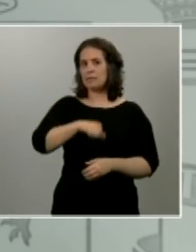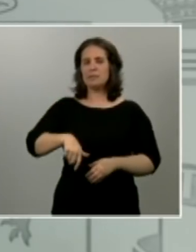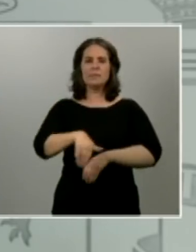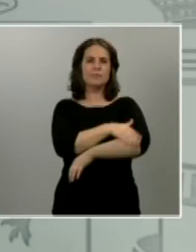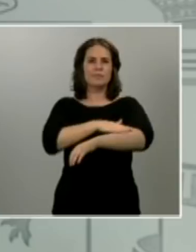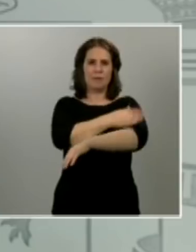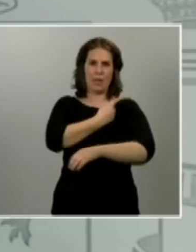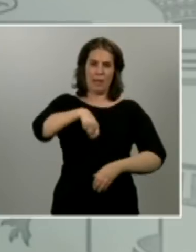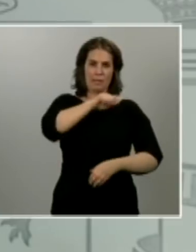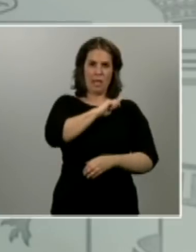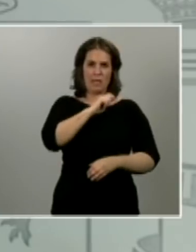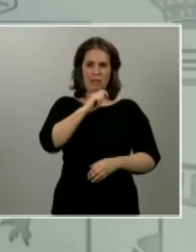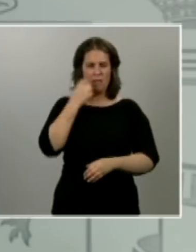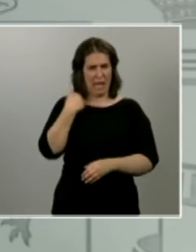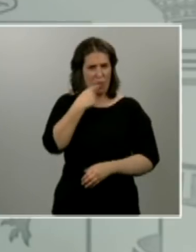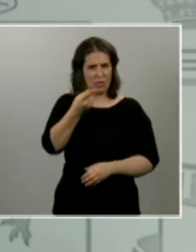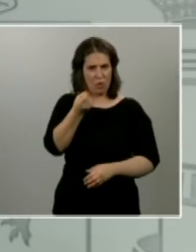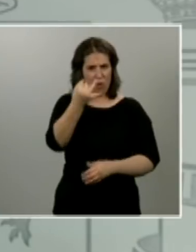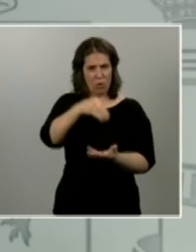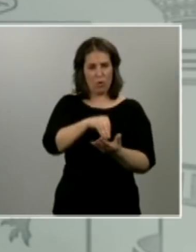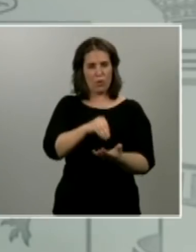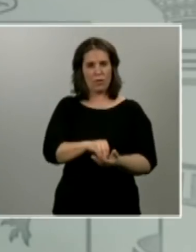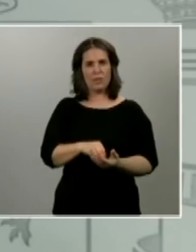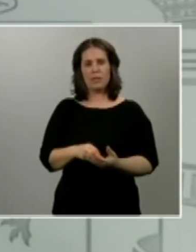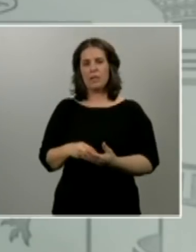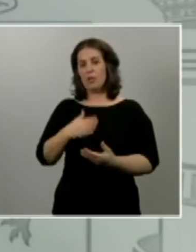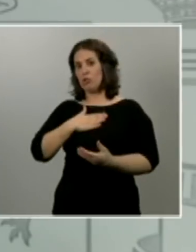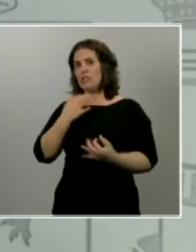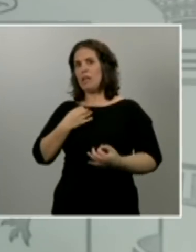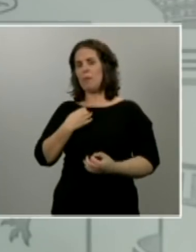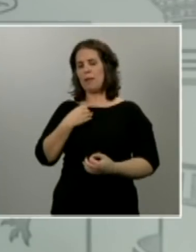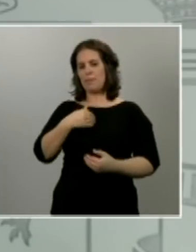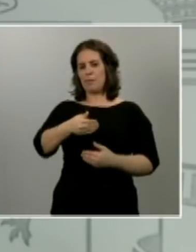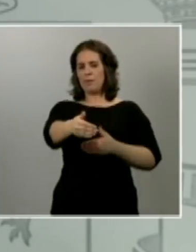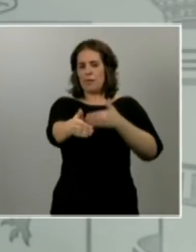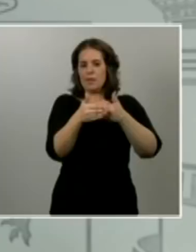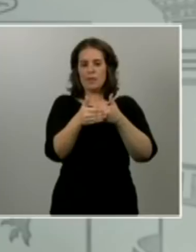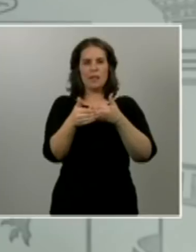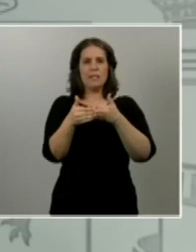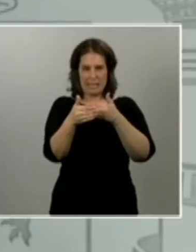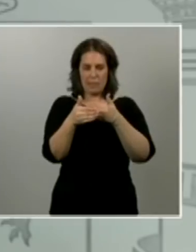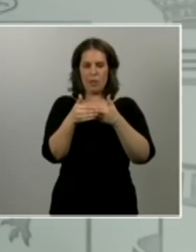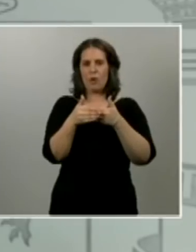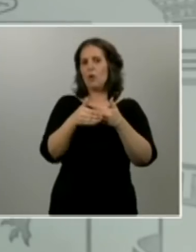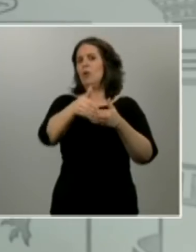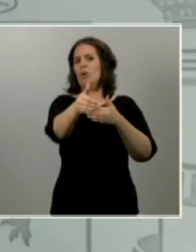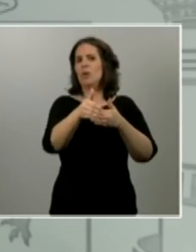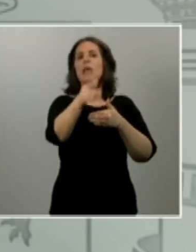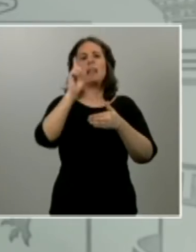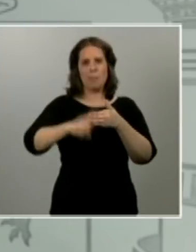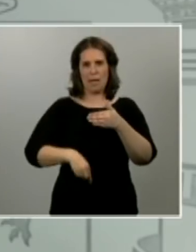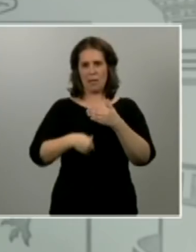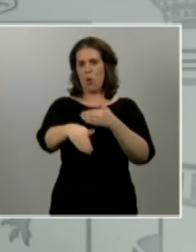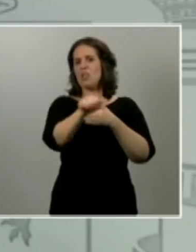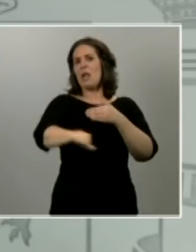otras comparecencias, está pensando en el medio plazo, está pensando en qué hacer durante las próximas semanas cuando ya hayamos doblegado la